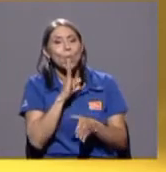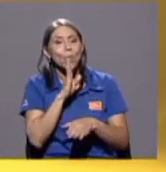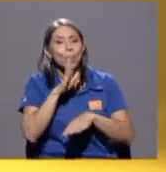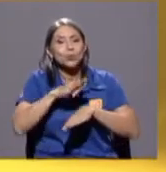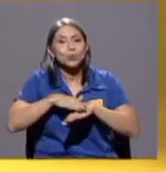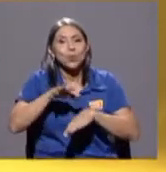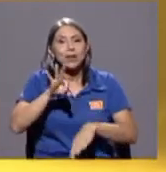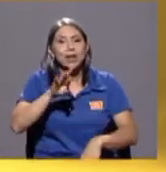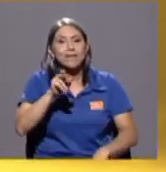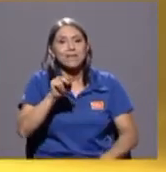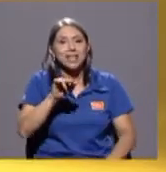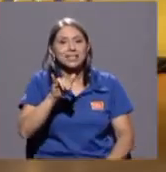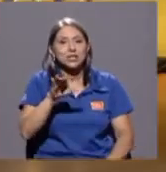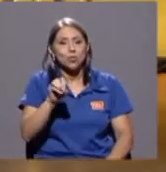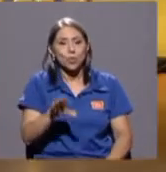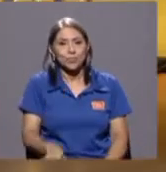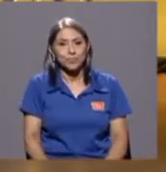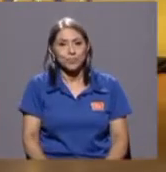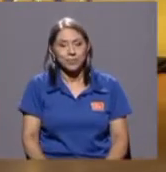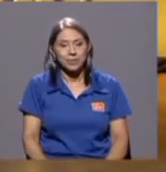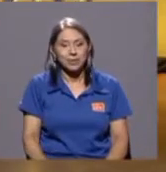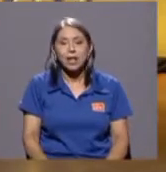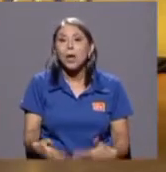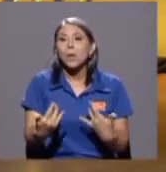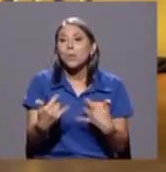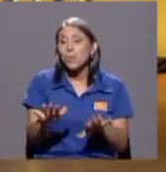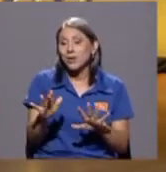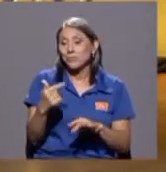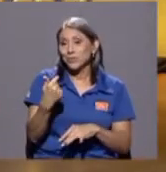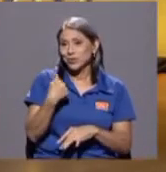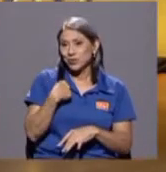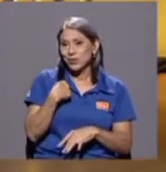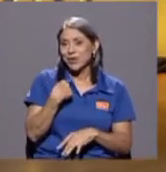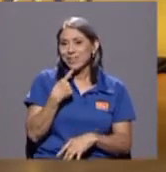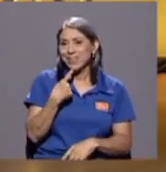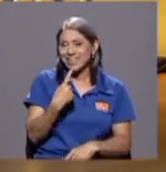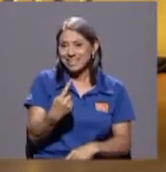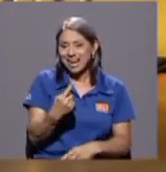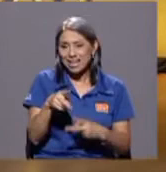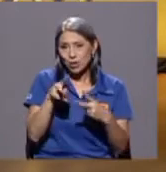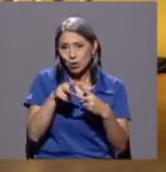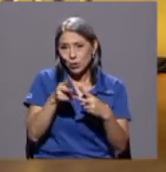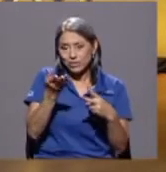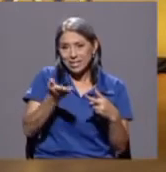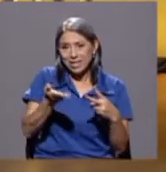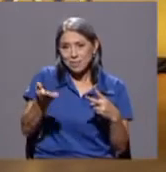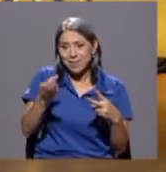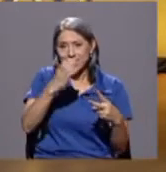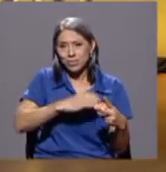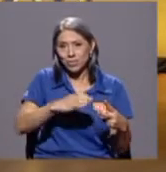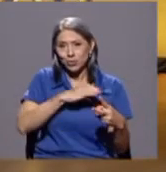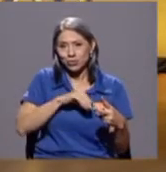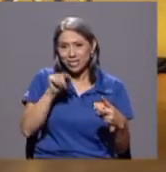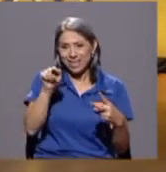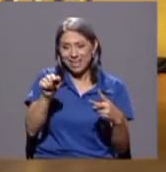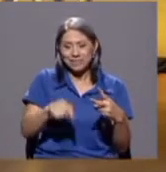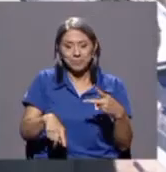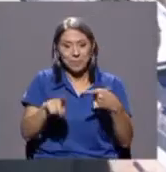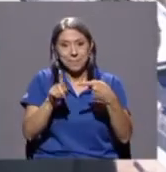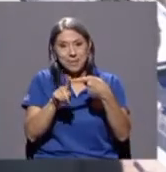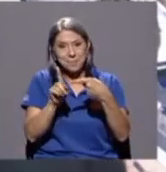y bueno yo iba a destacar dos elementos de él primero